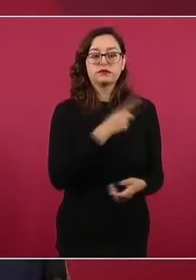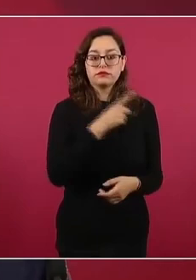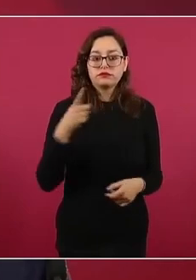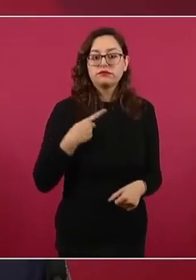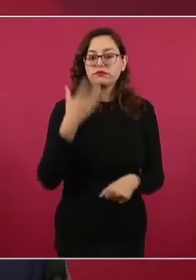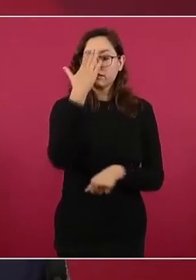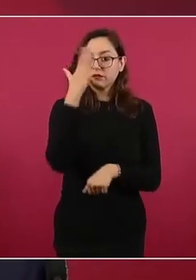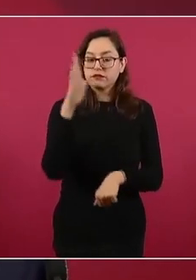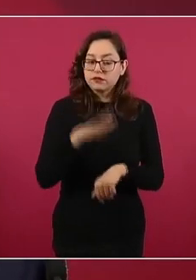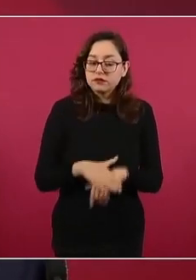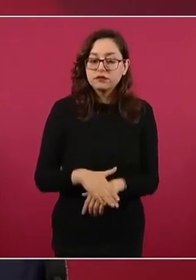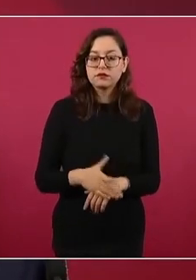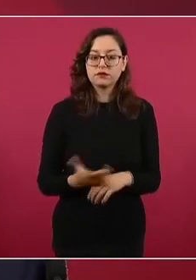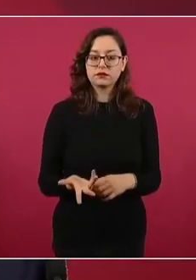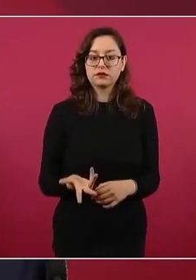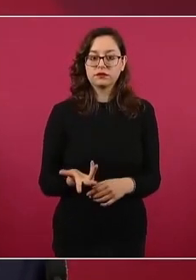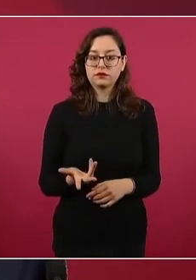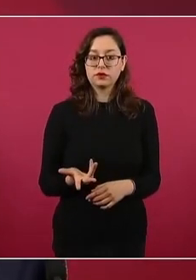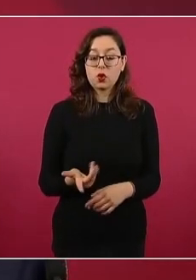consultaran